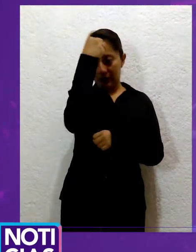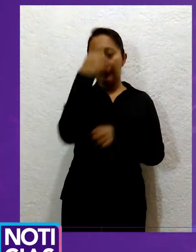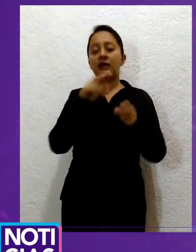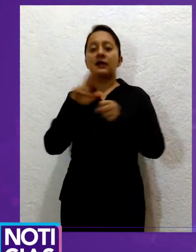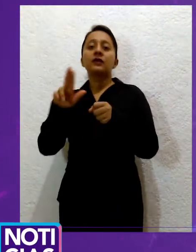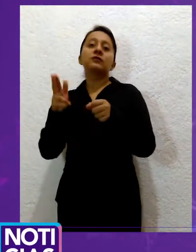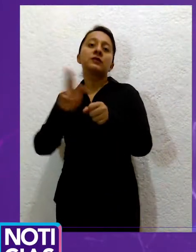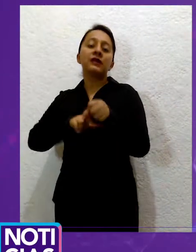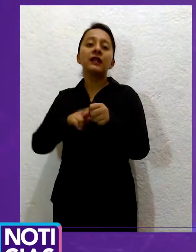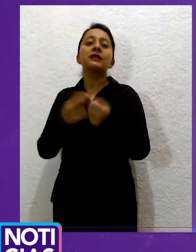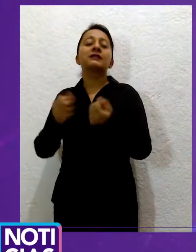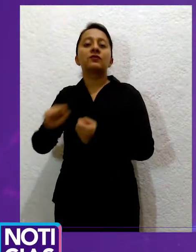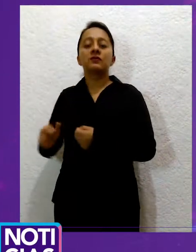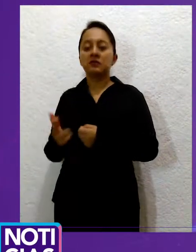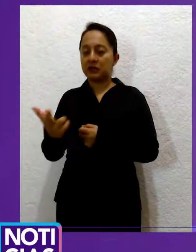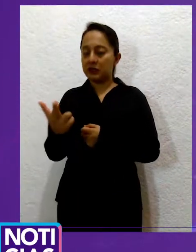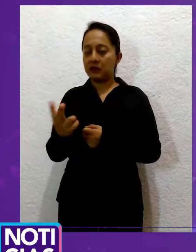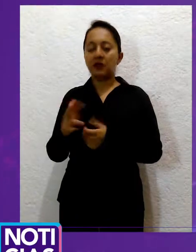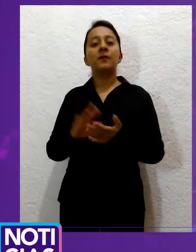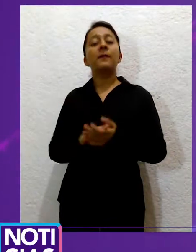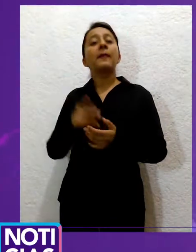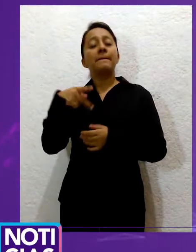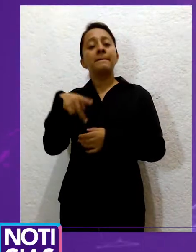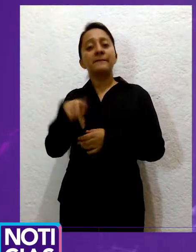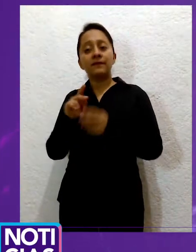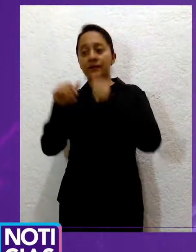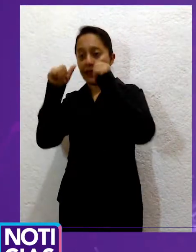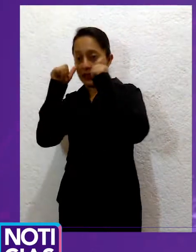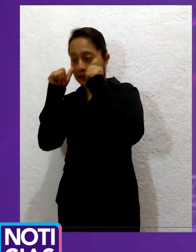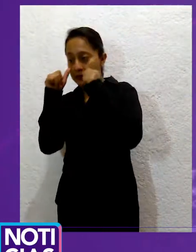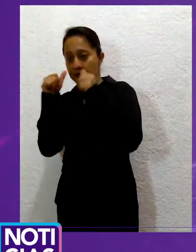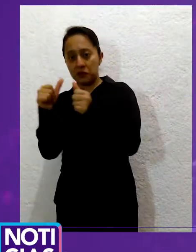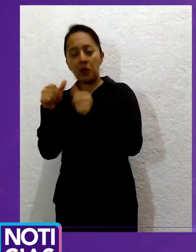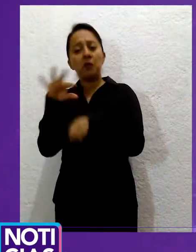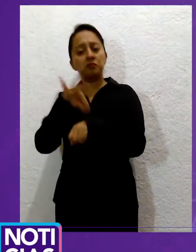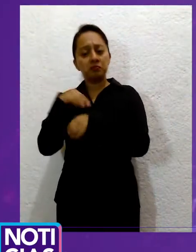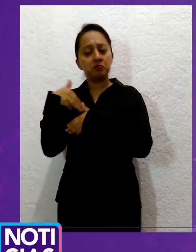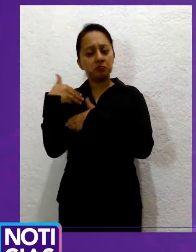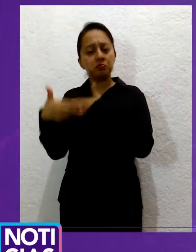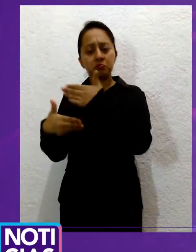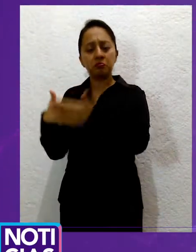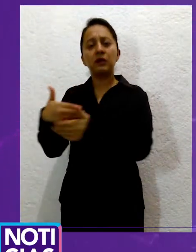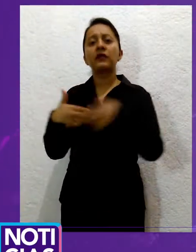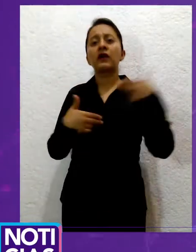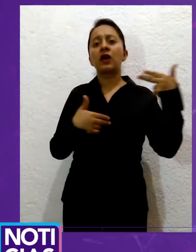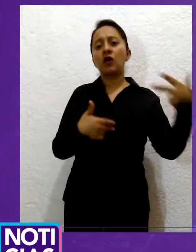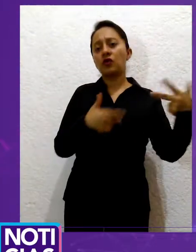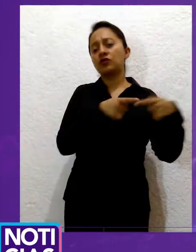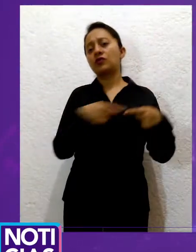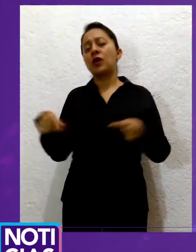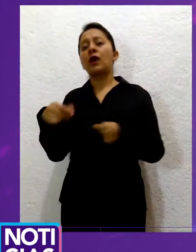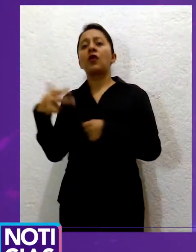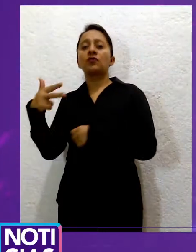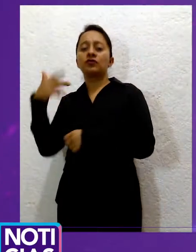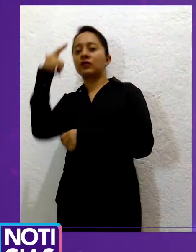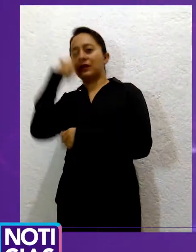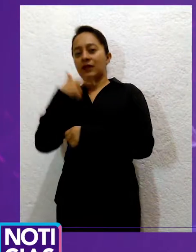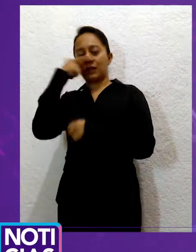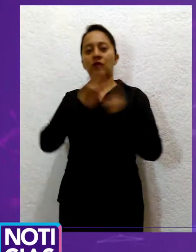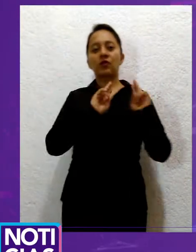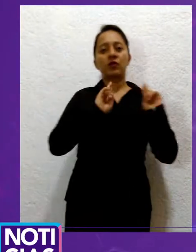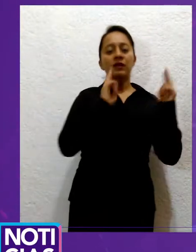Asimismo habrá atención médica continua de 8 a 20 horas en las unidades médicas 10 de San Roque, en la 17 de